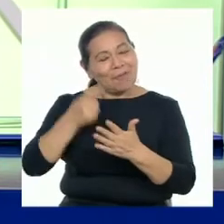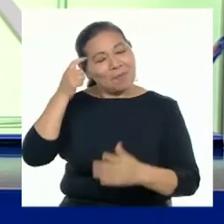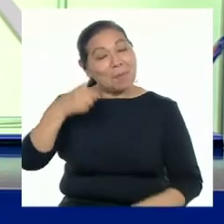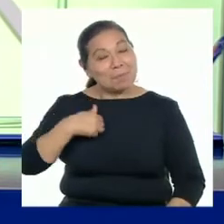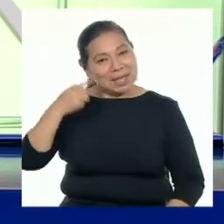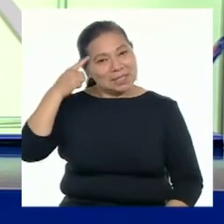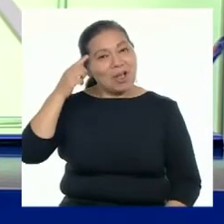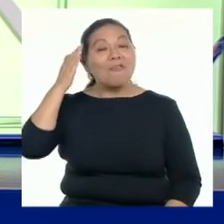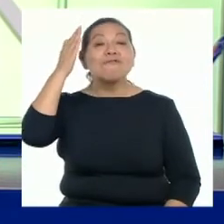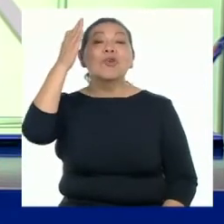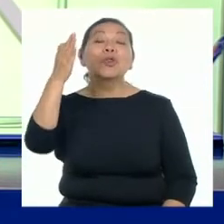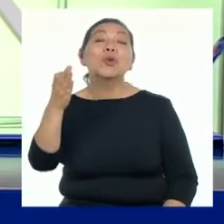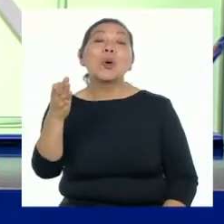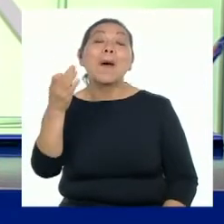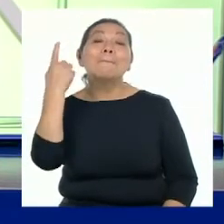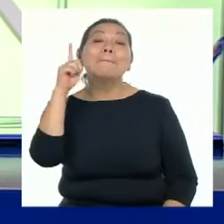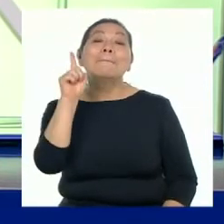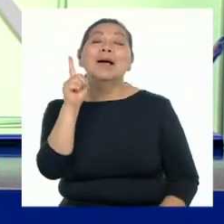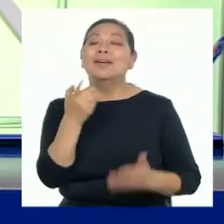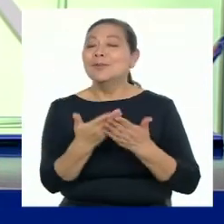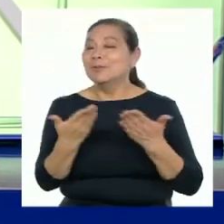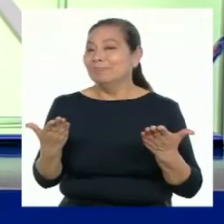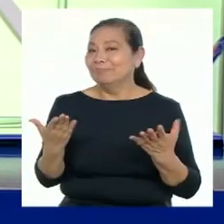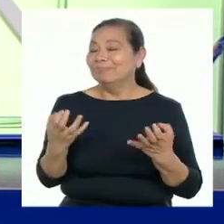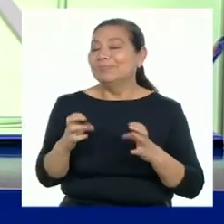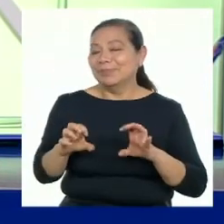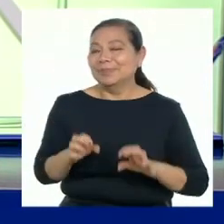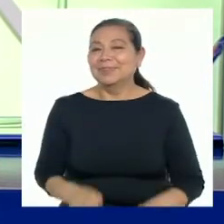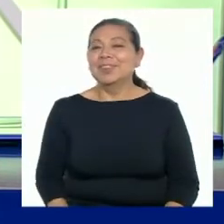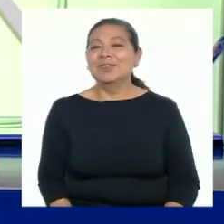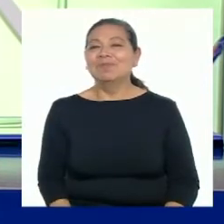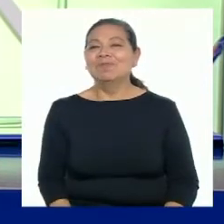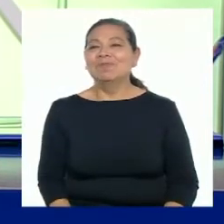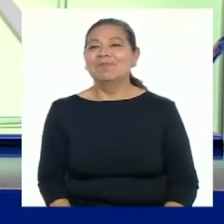futuro, en lo que queremos ser y en las cosas que queremos lograr.